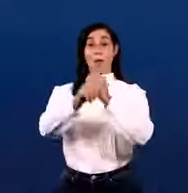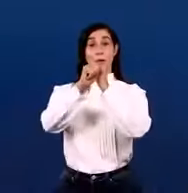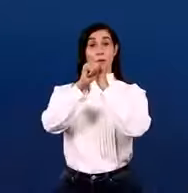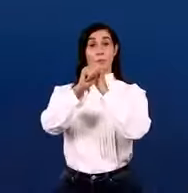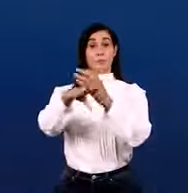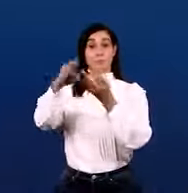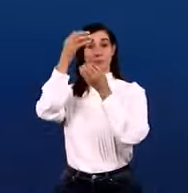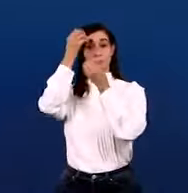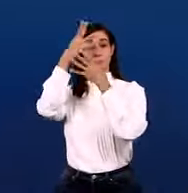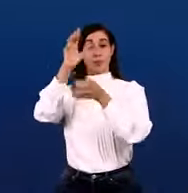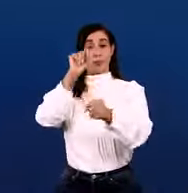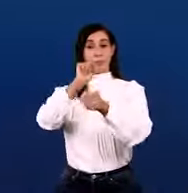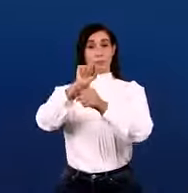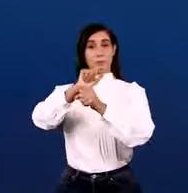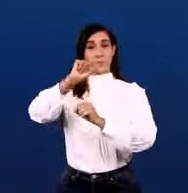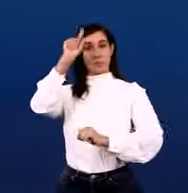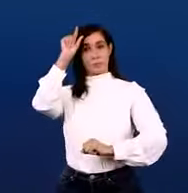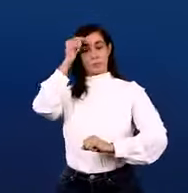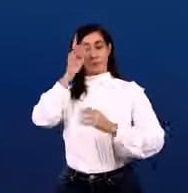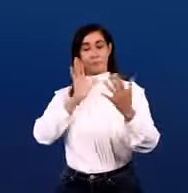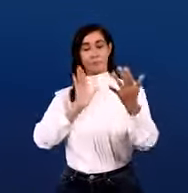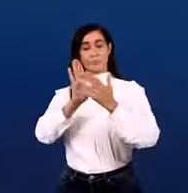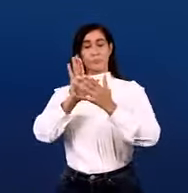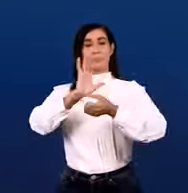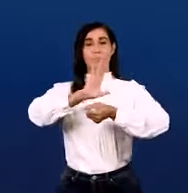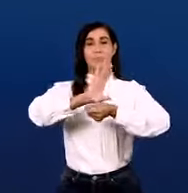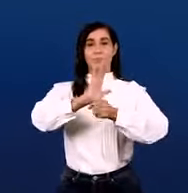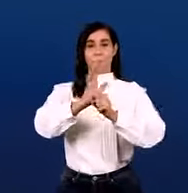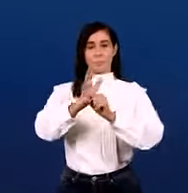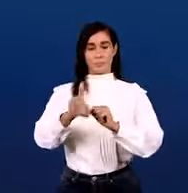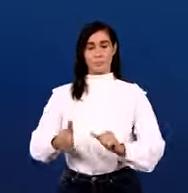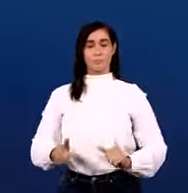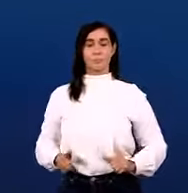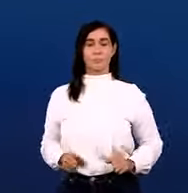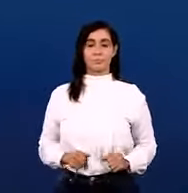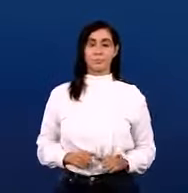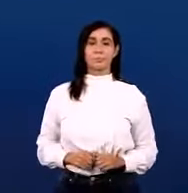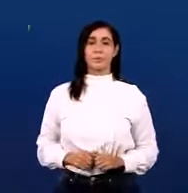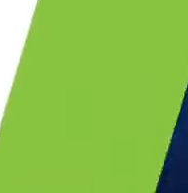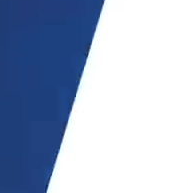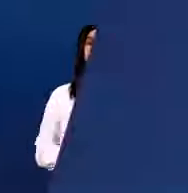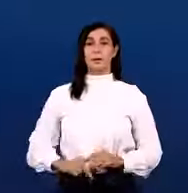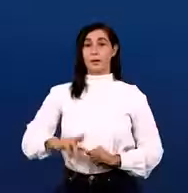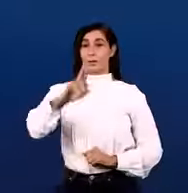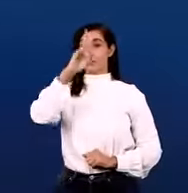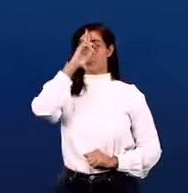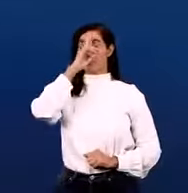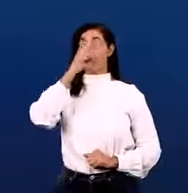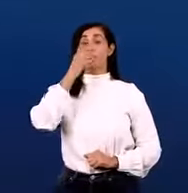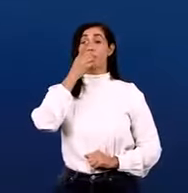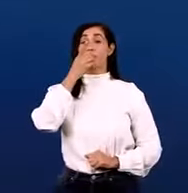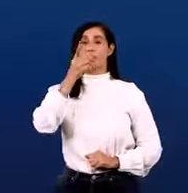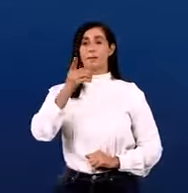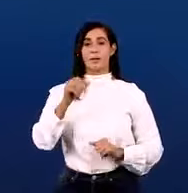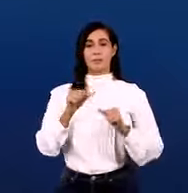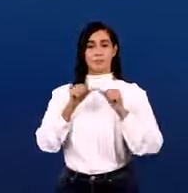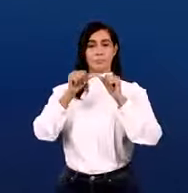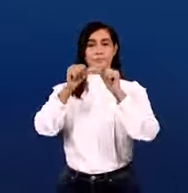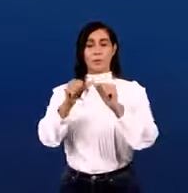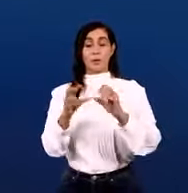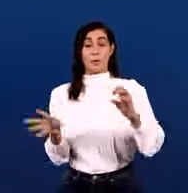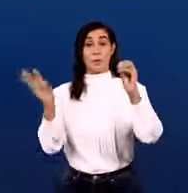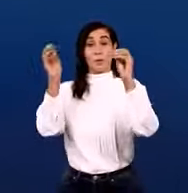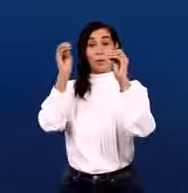Boletín informativo de las acciones del gobierno contra el coronavirus COVID-19. República Dominicana sigue